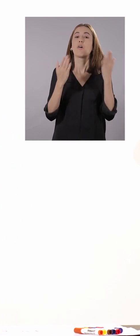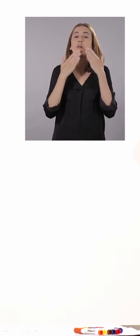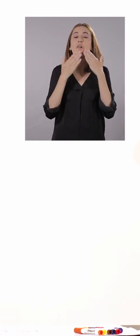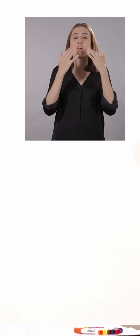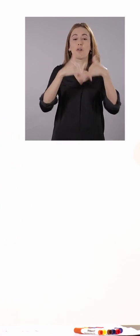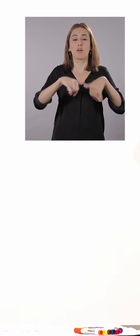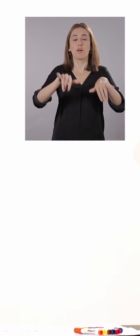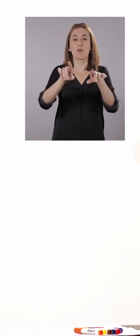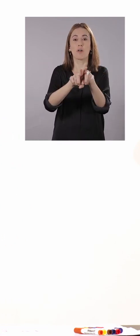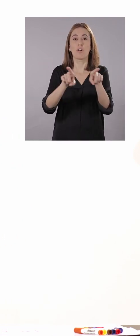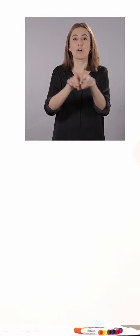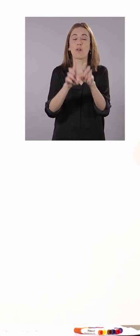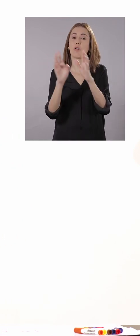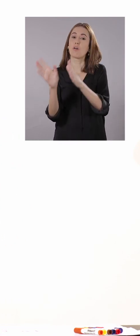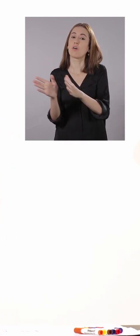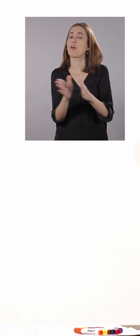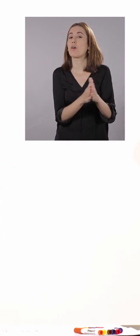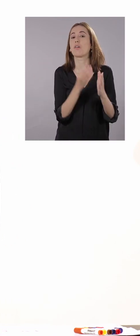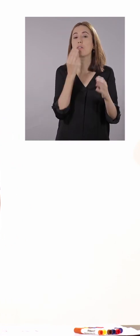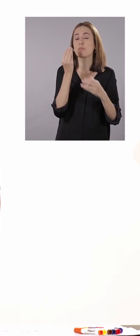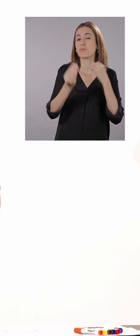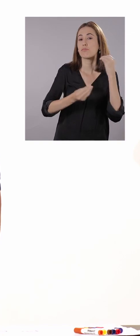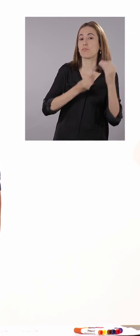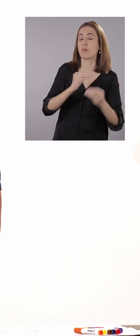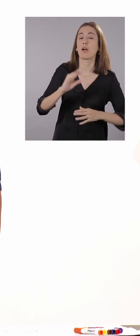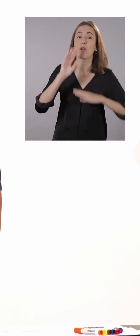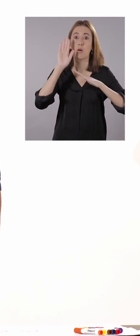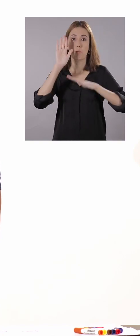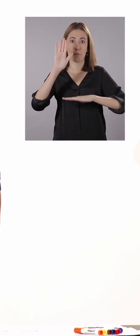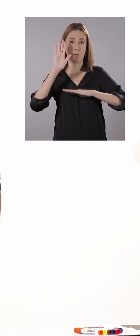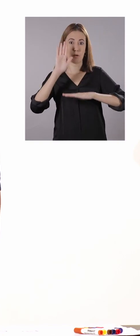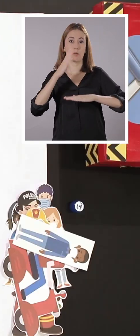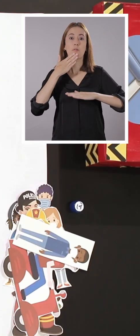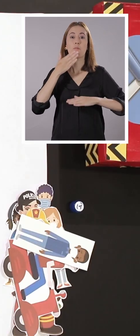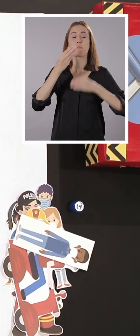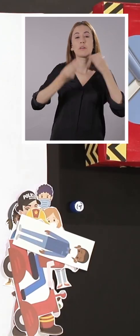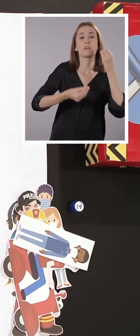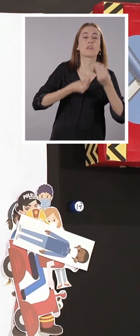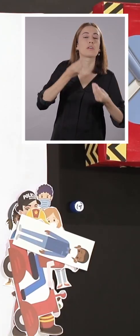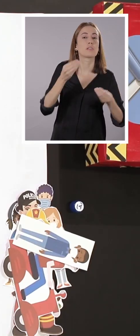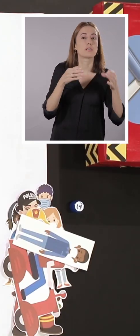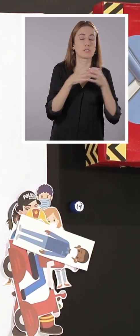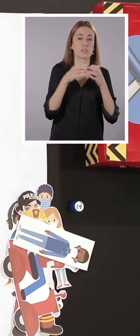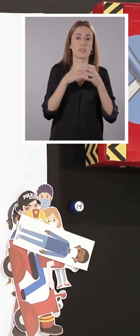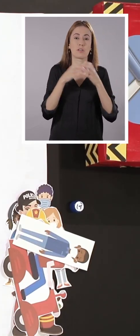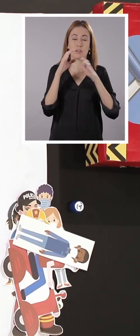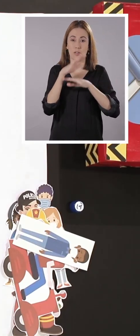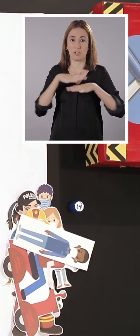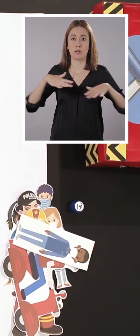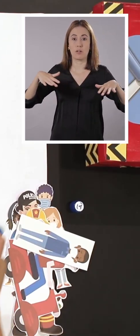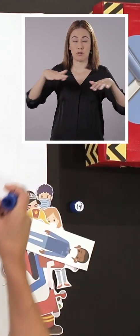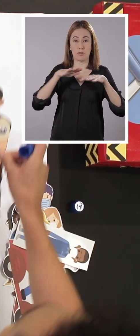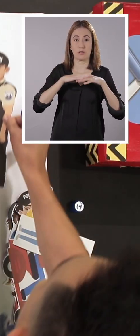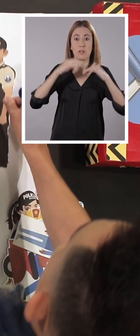es el compromiso de esta persona con respecto a los protocolos de bioseguridad. Ok.